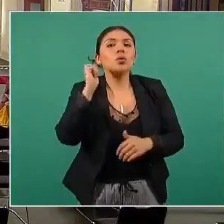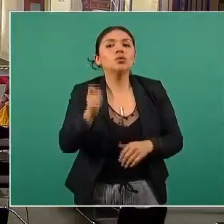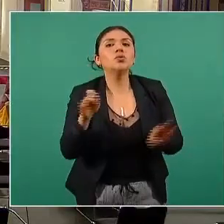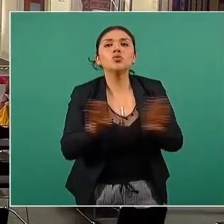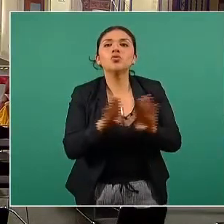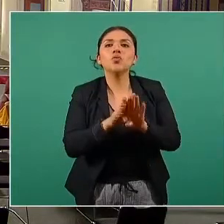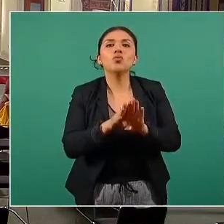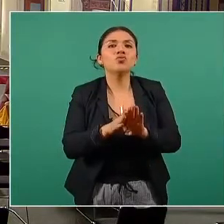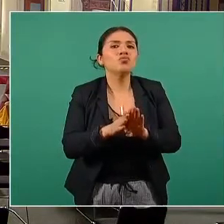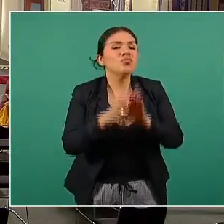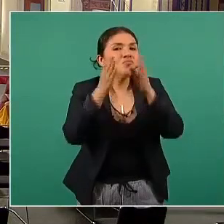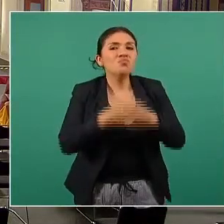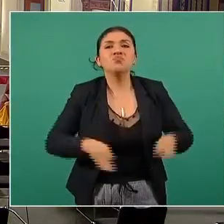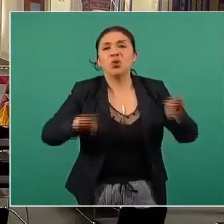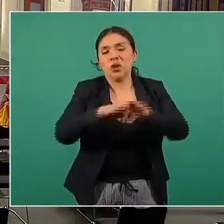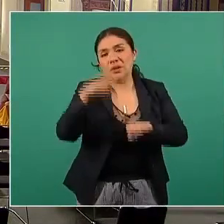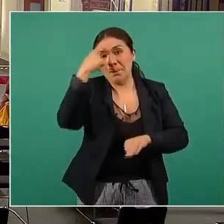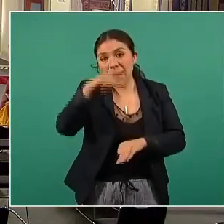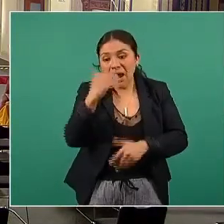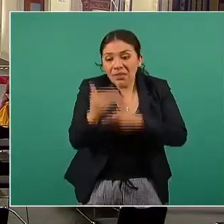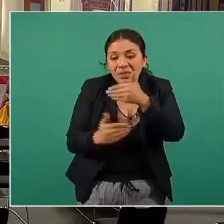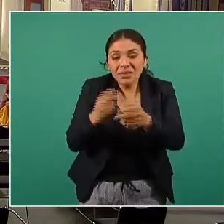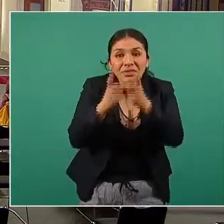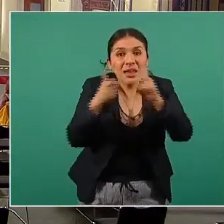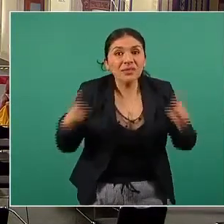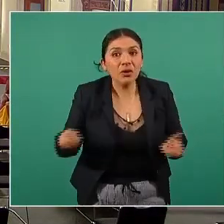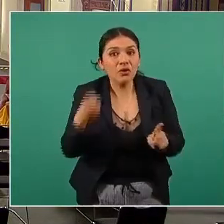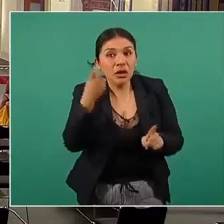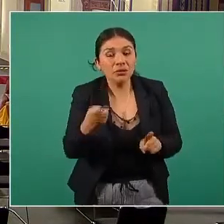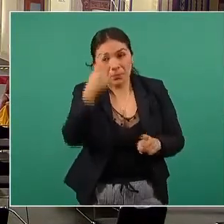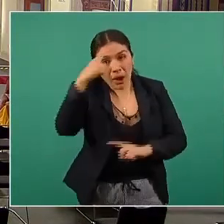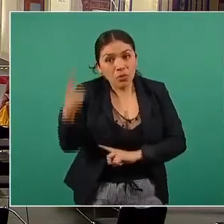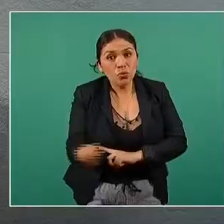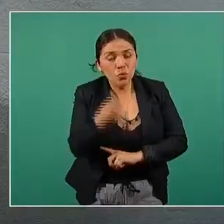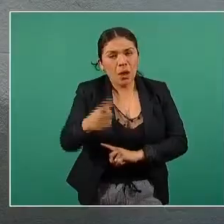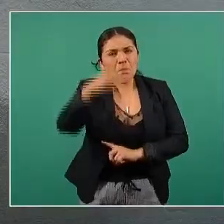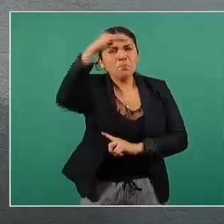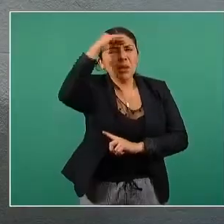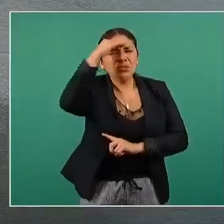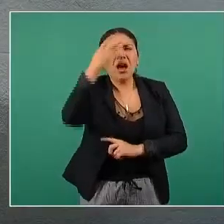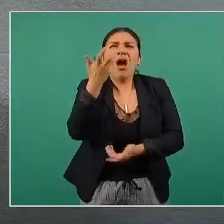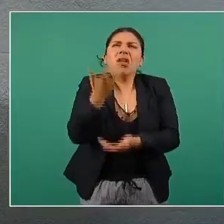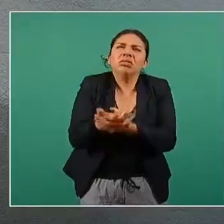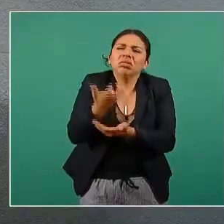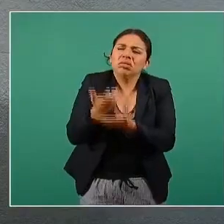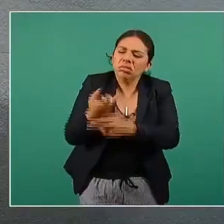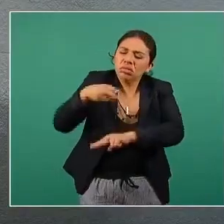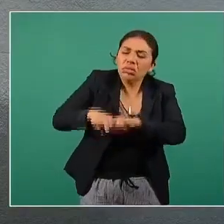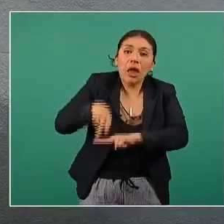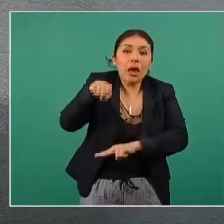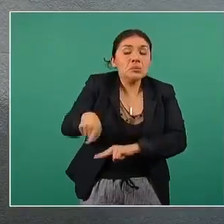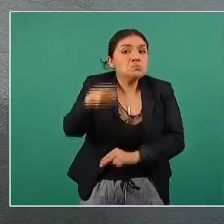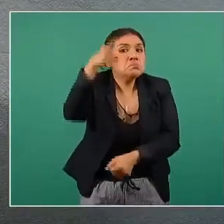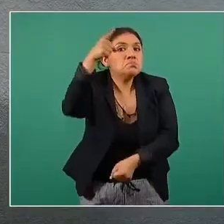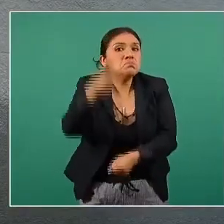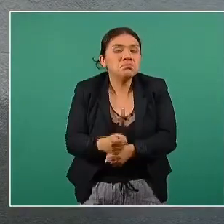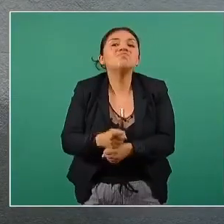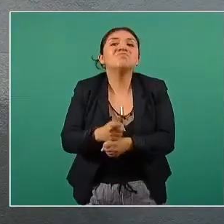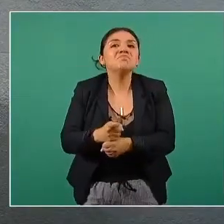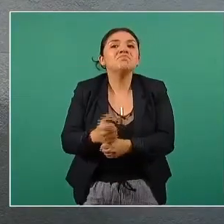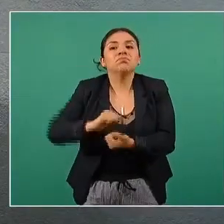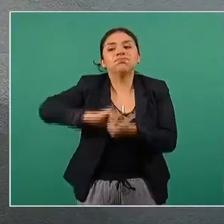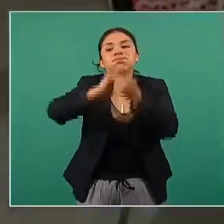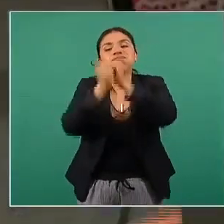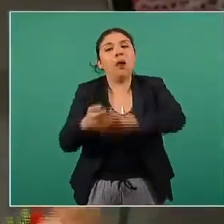objetivos de desarrollo sostenible se piensa que el sedentarismo será la primer causa de